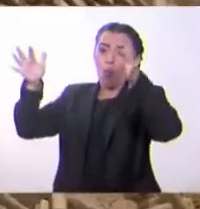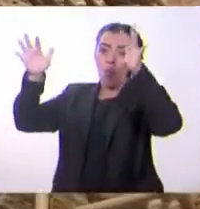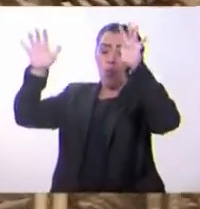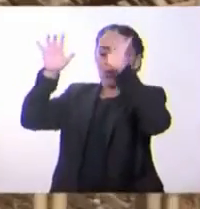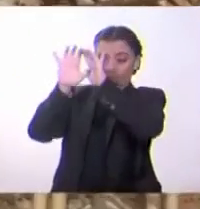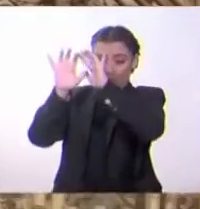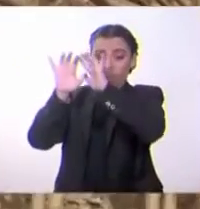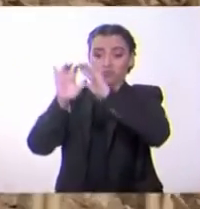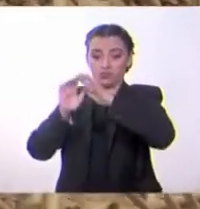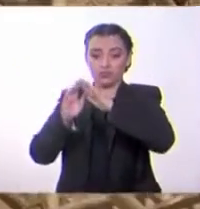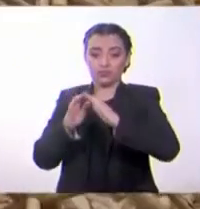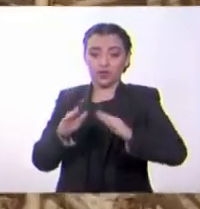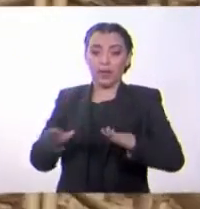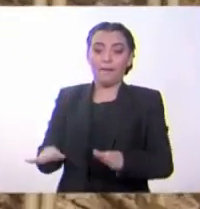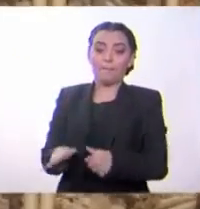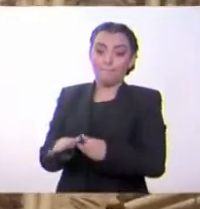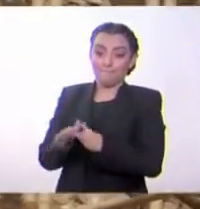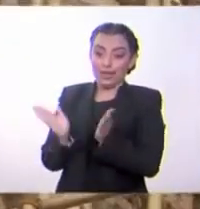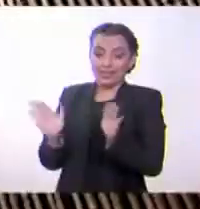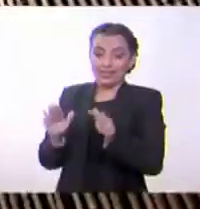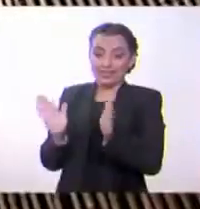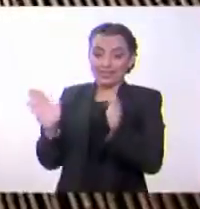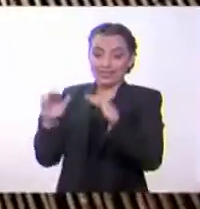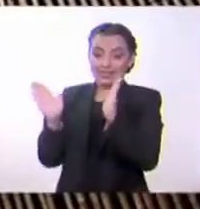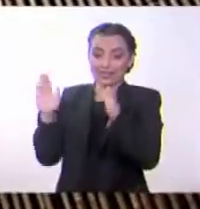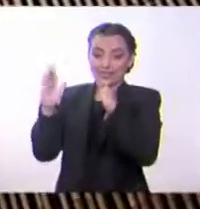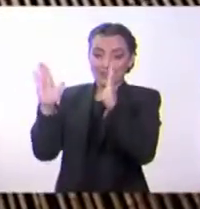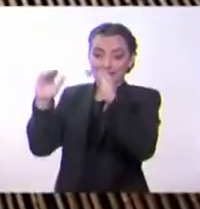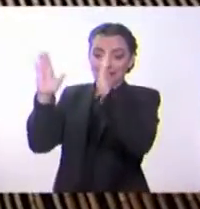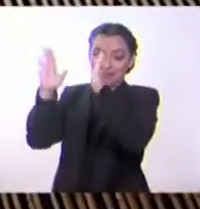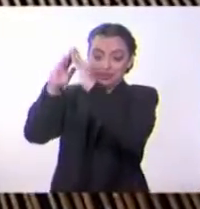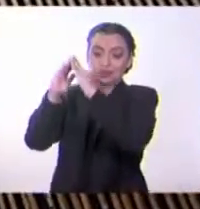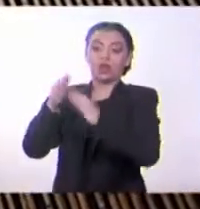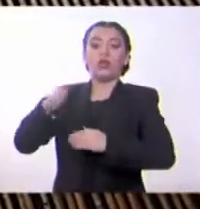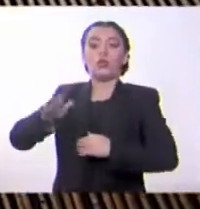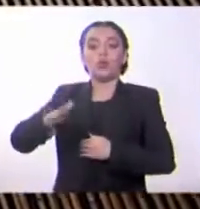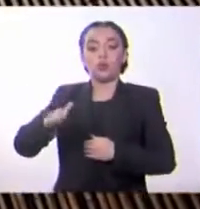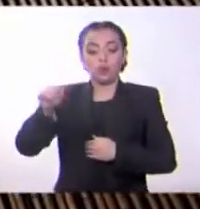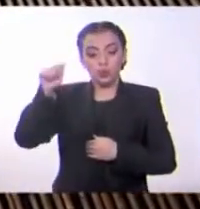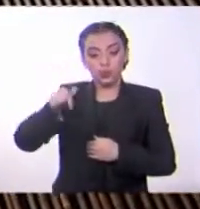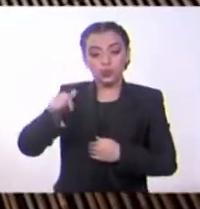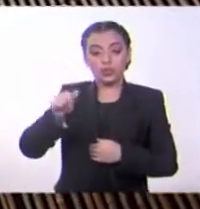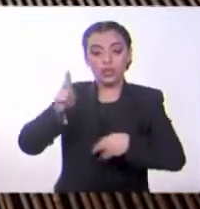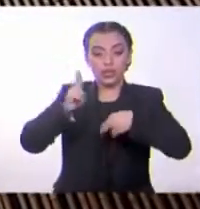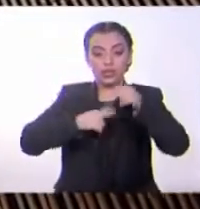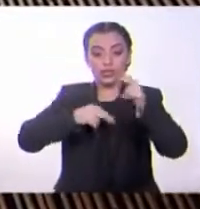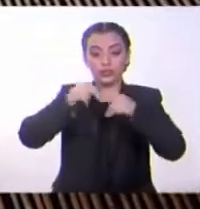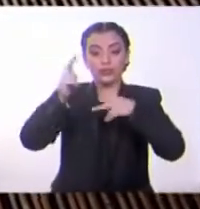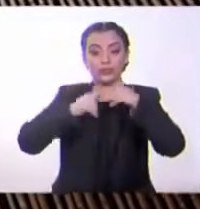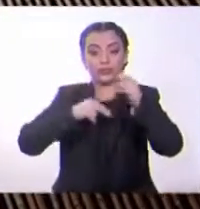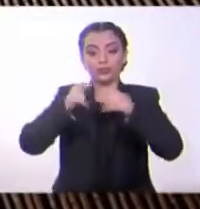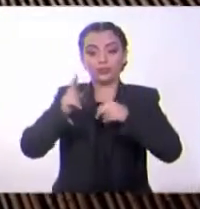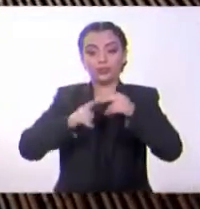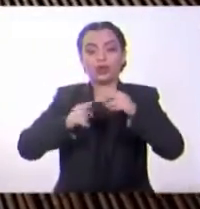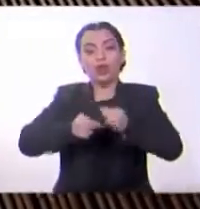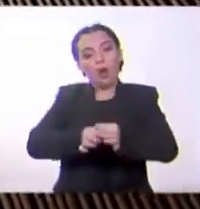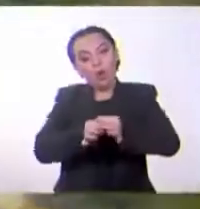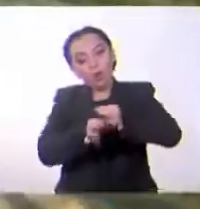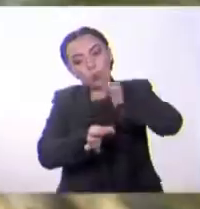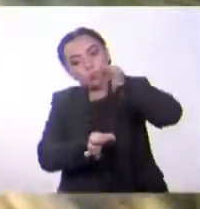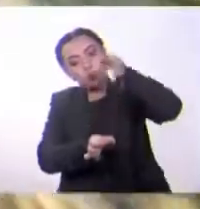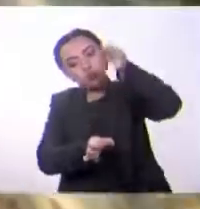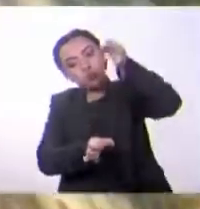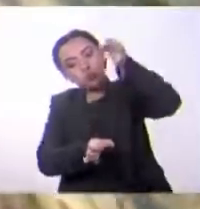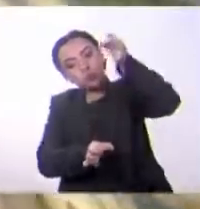maderas que empleamos en nuestro país para construcción. El bambú puede soportar entre 1,410